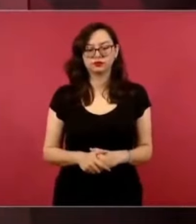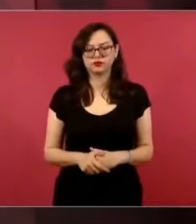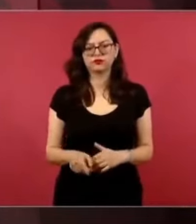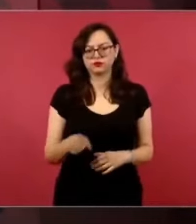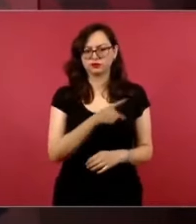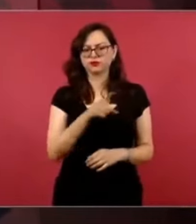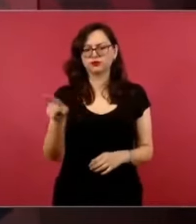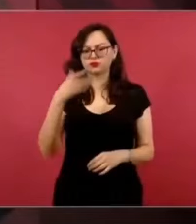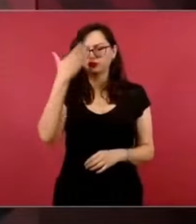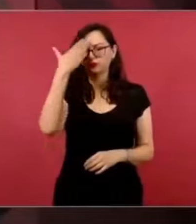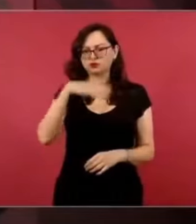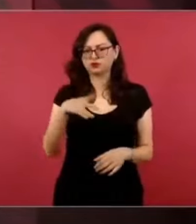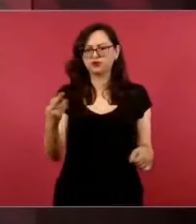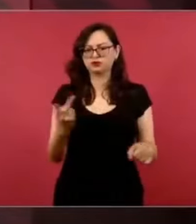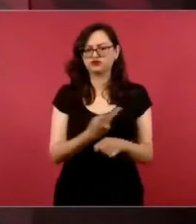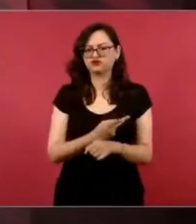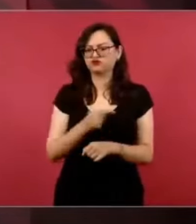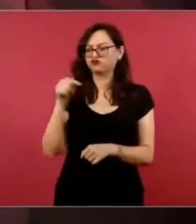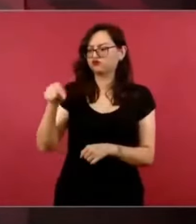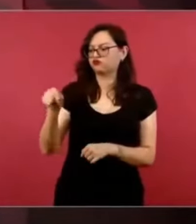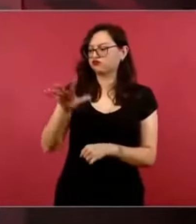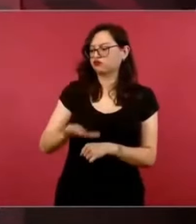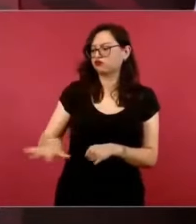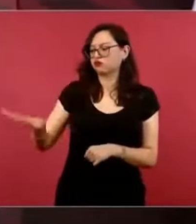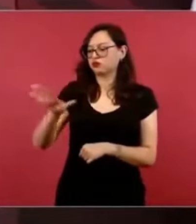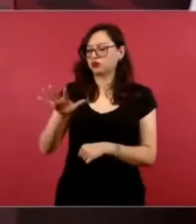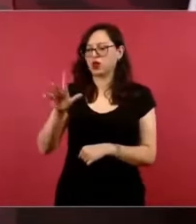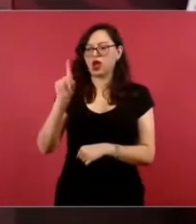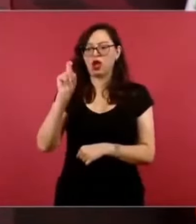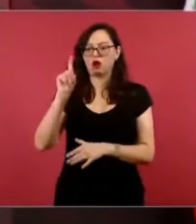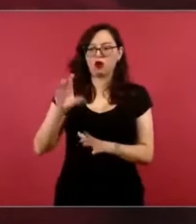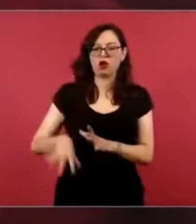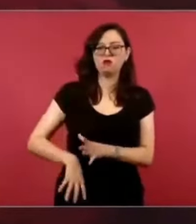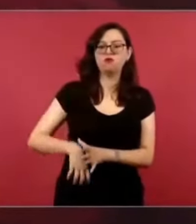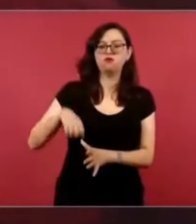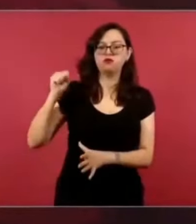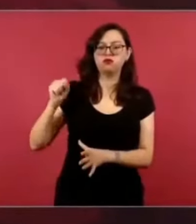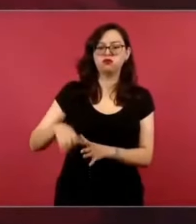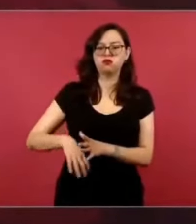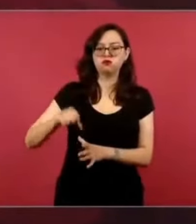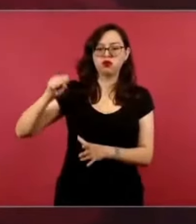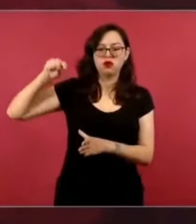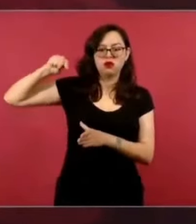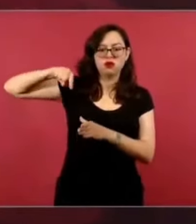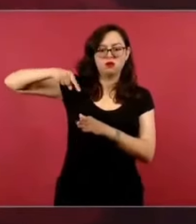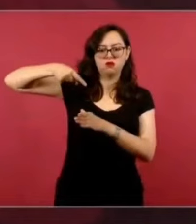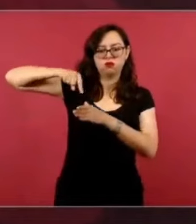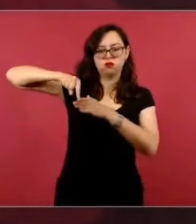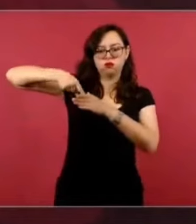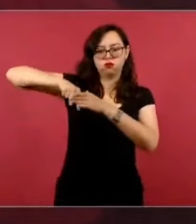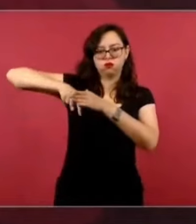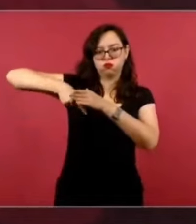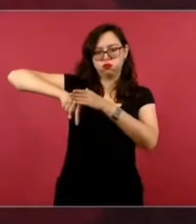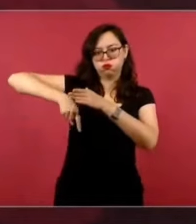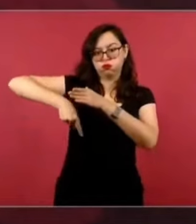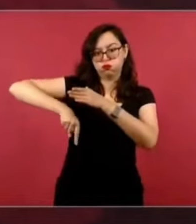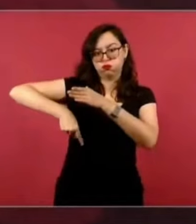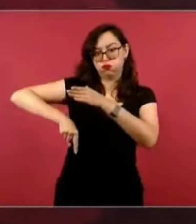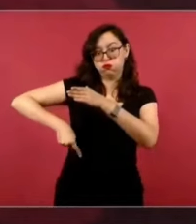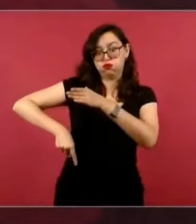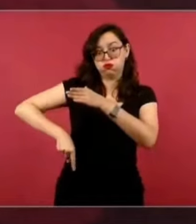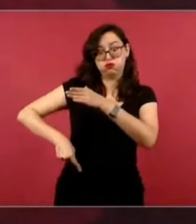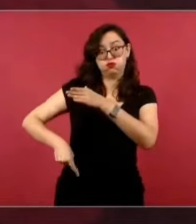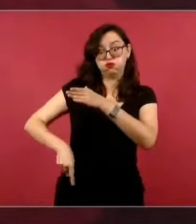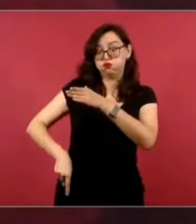acuíferos en la laguna y las perforaciones de pozo eran cada vez más profundas